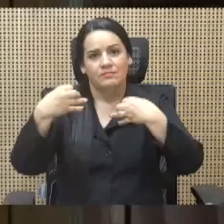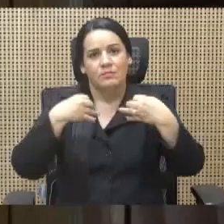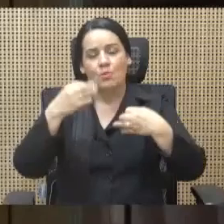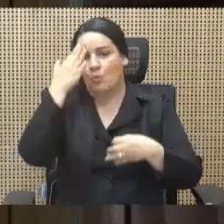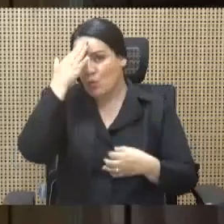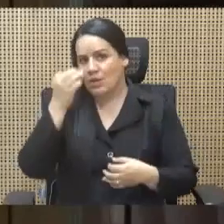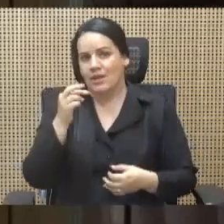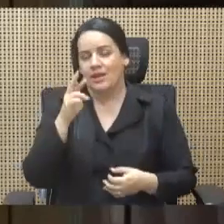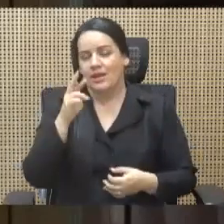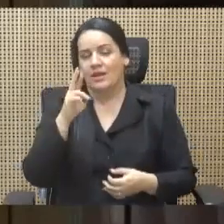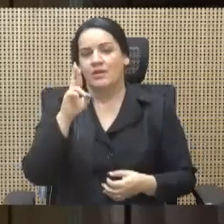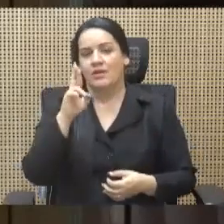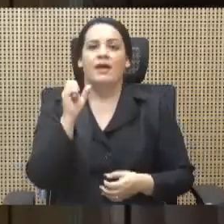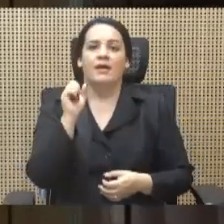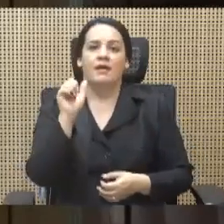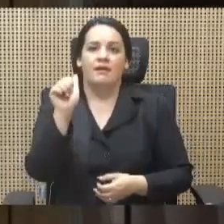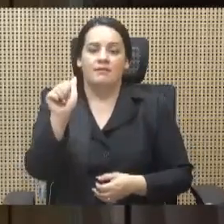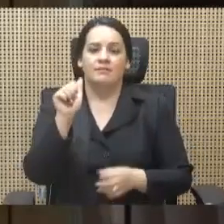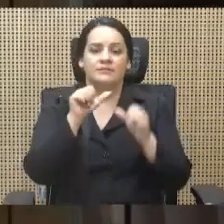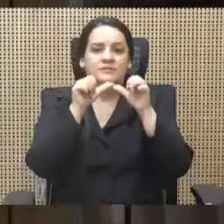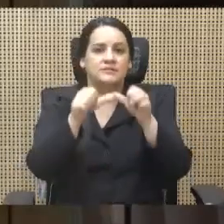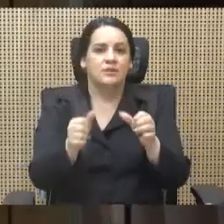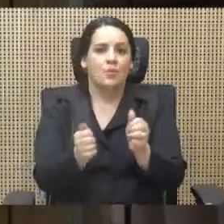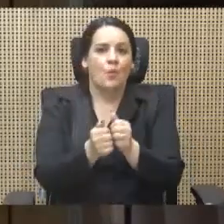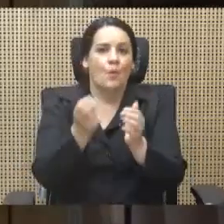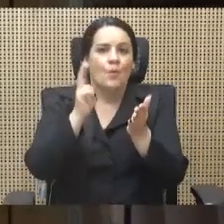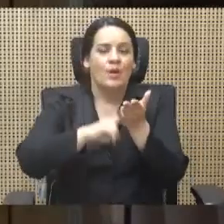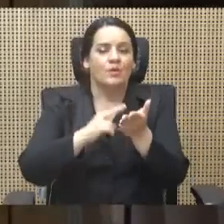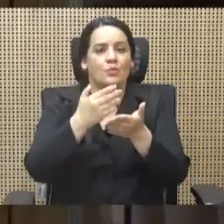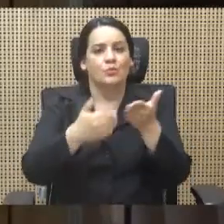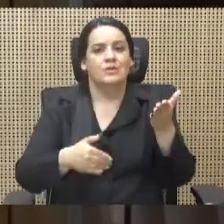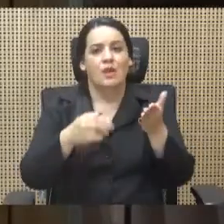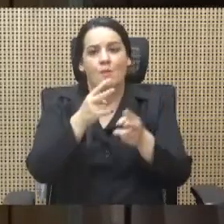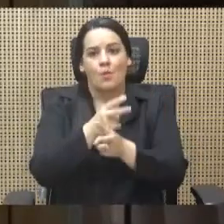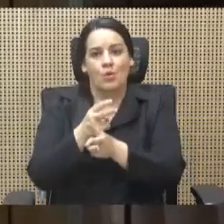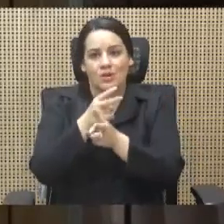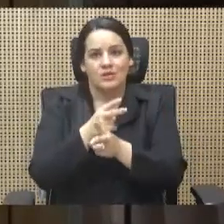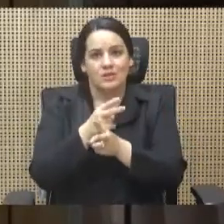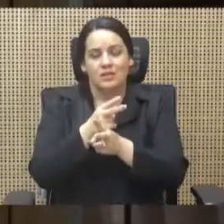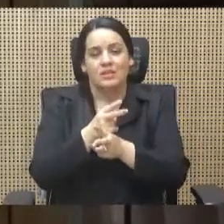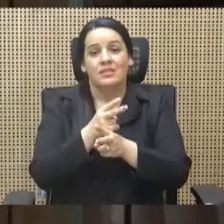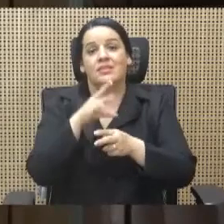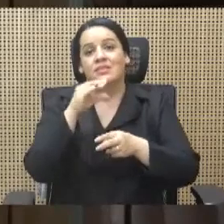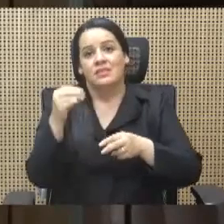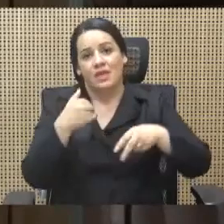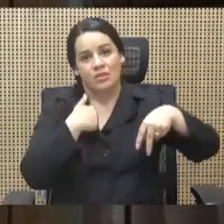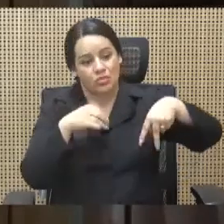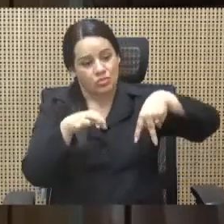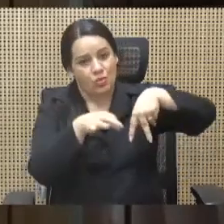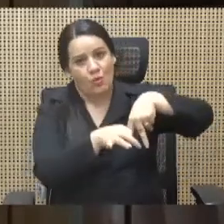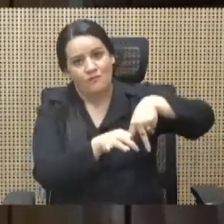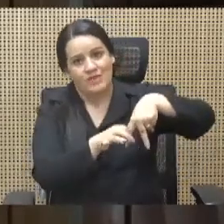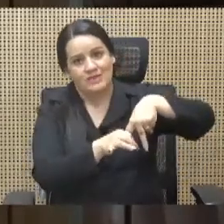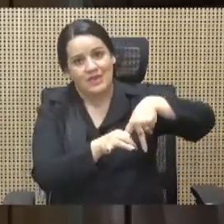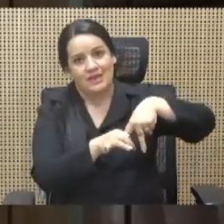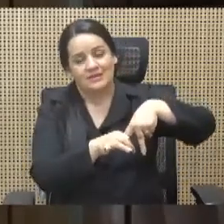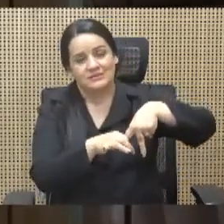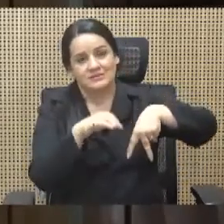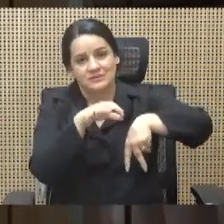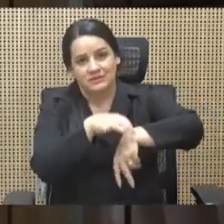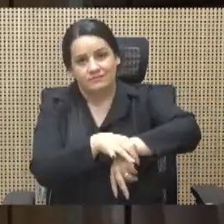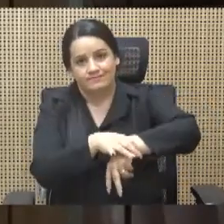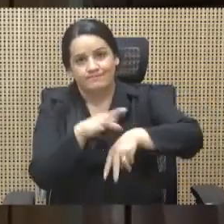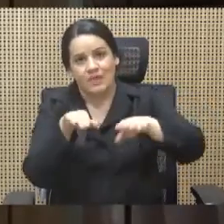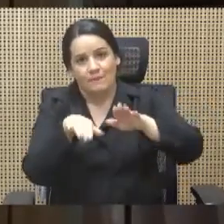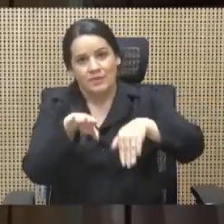con el contrato del monitoreo de tobilleras? No teniendo RACSA el expertise técnico